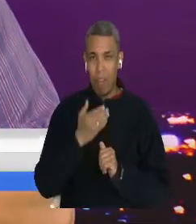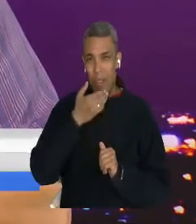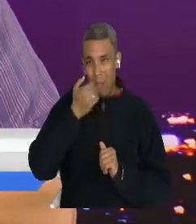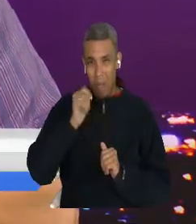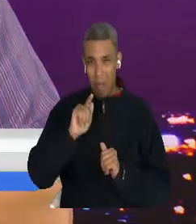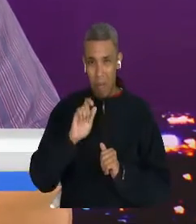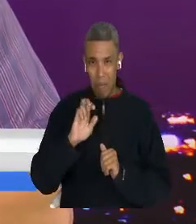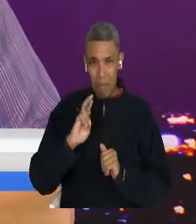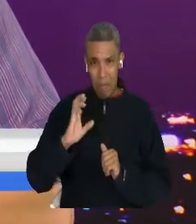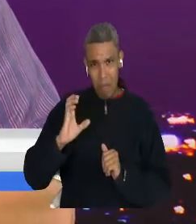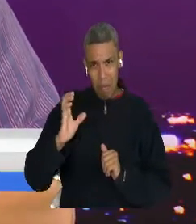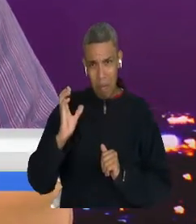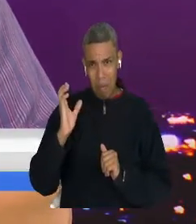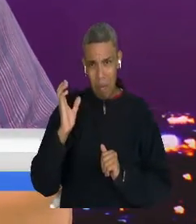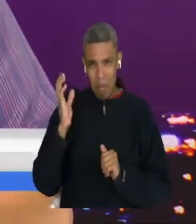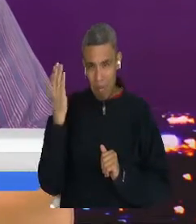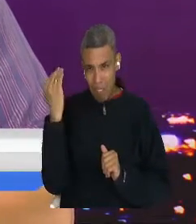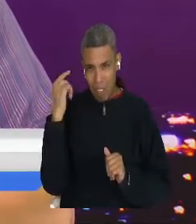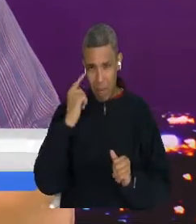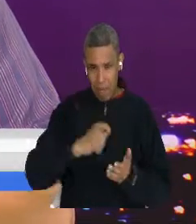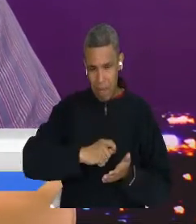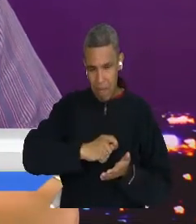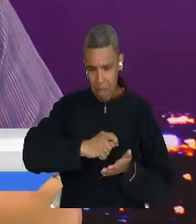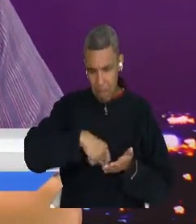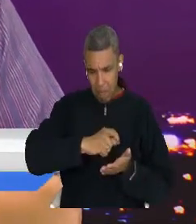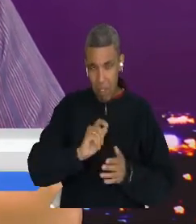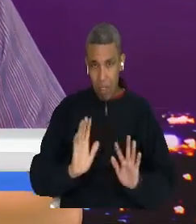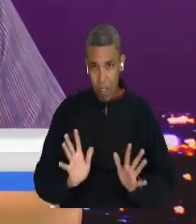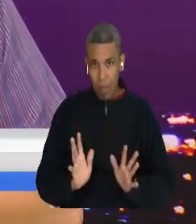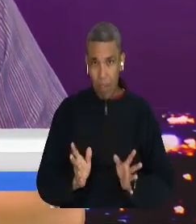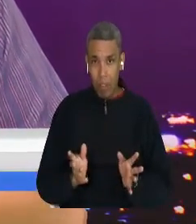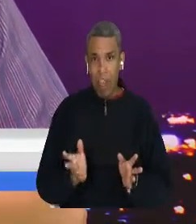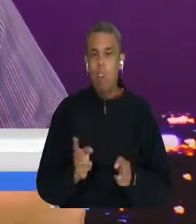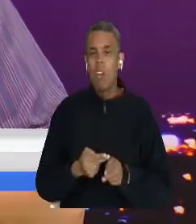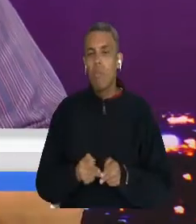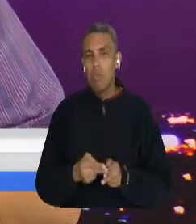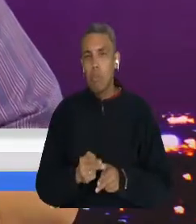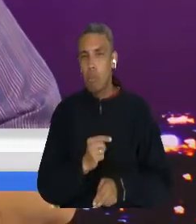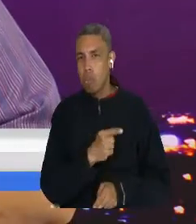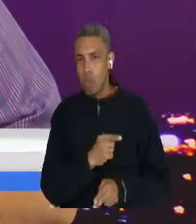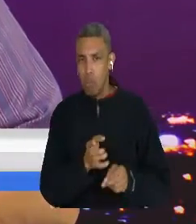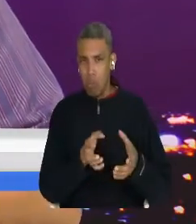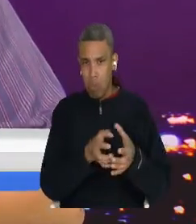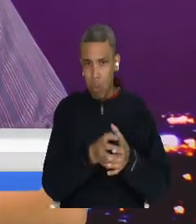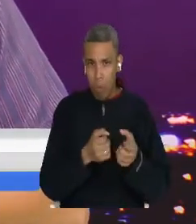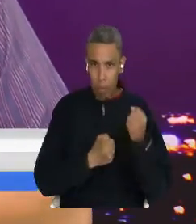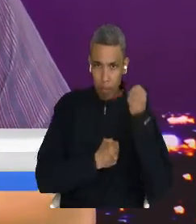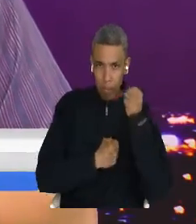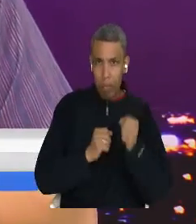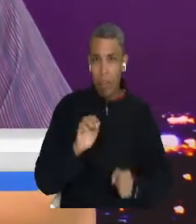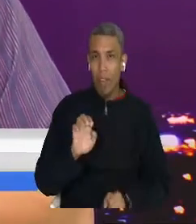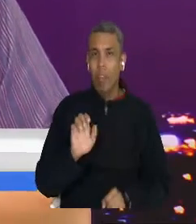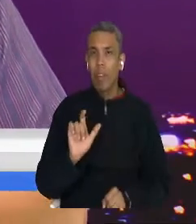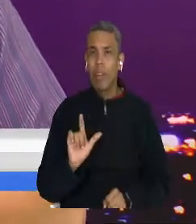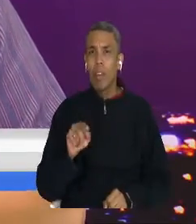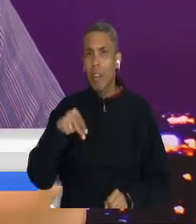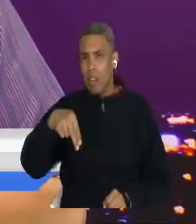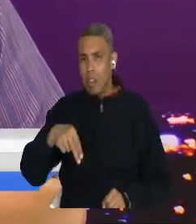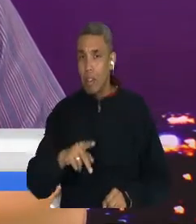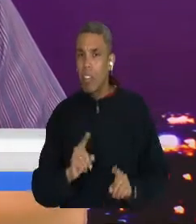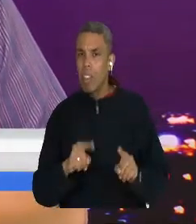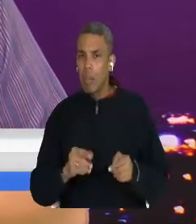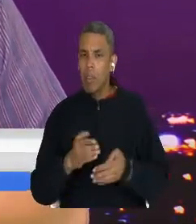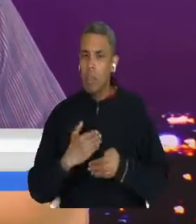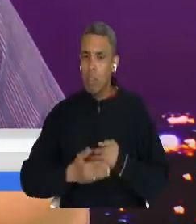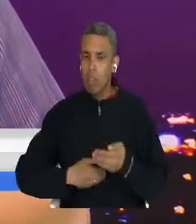pasar con el proceso de paz, con el ELN. Jimmy Picón lo ha invitado a joven brillante, ya lo había anunciado esta